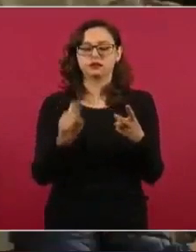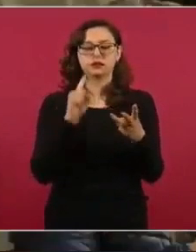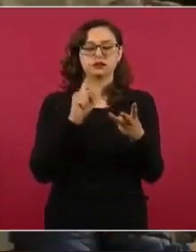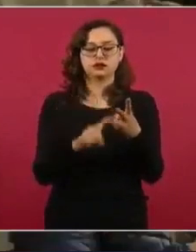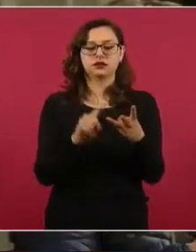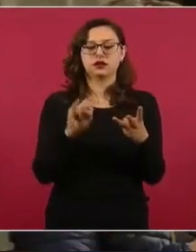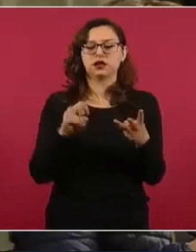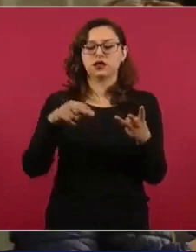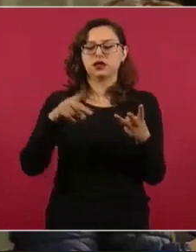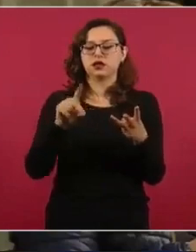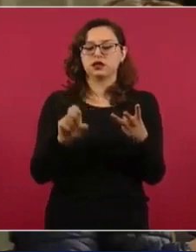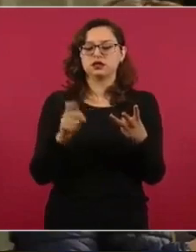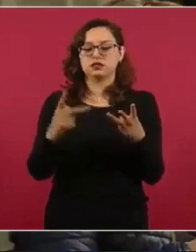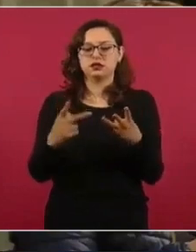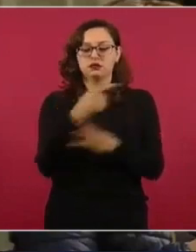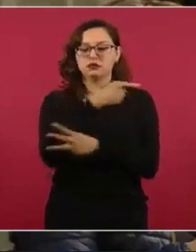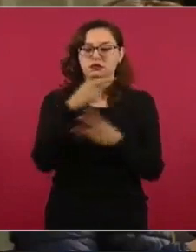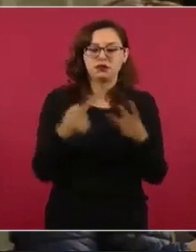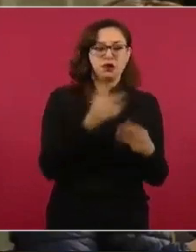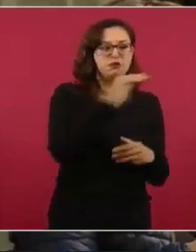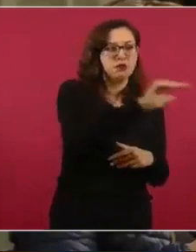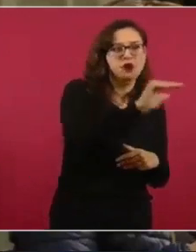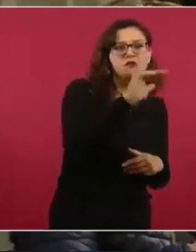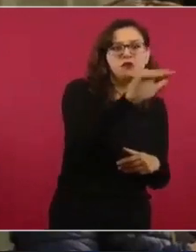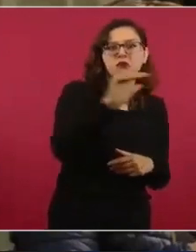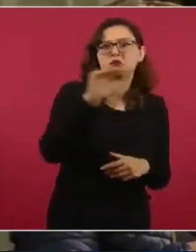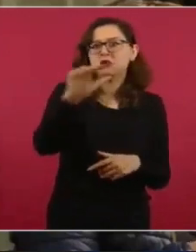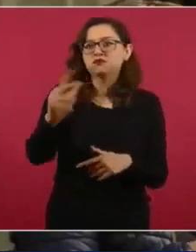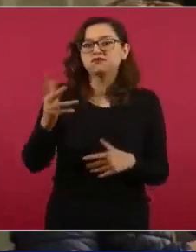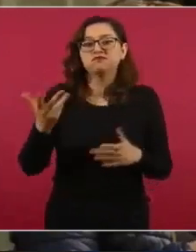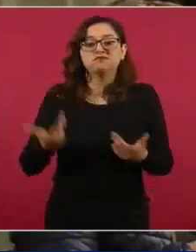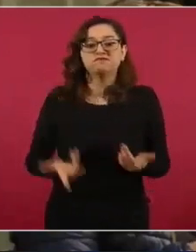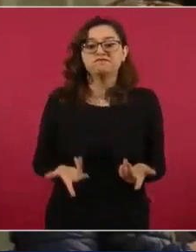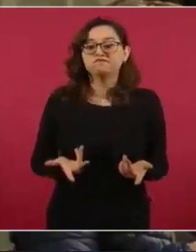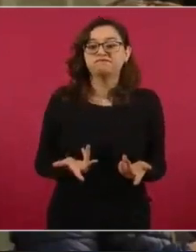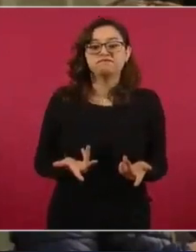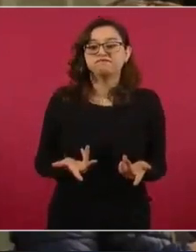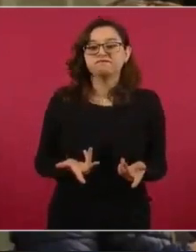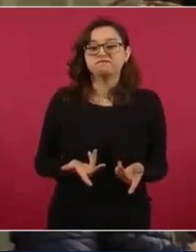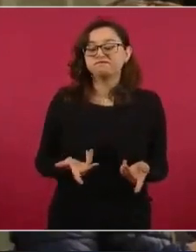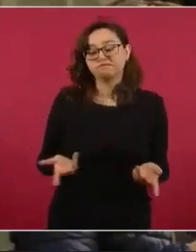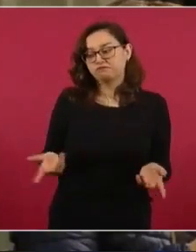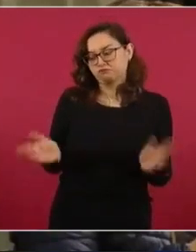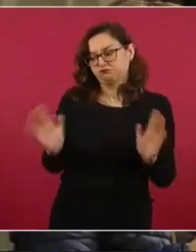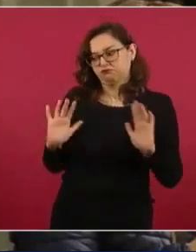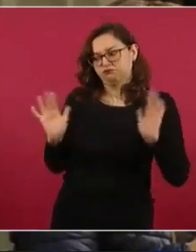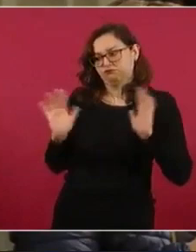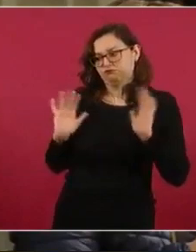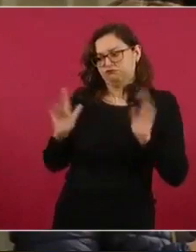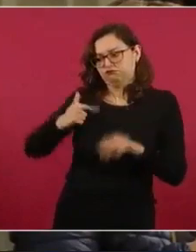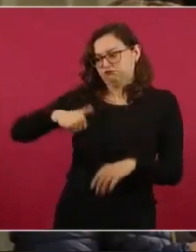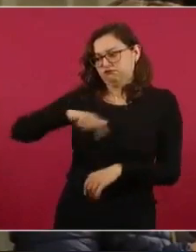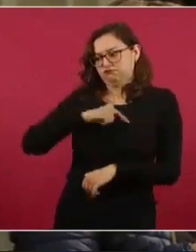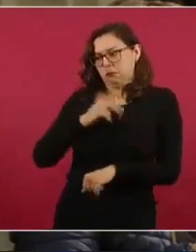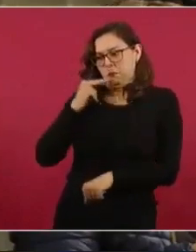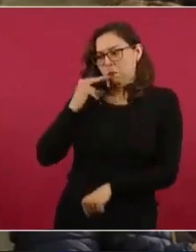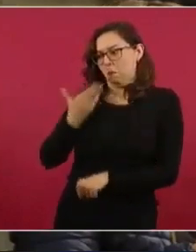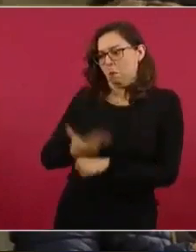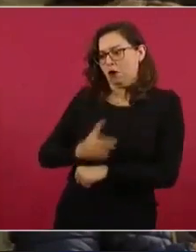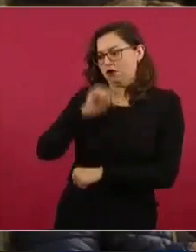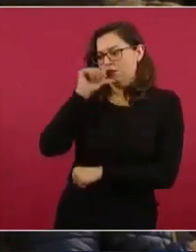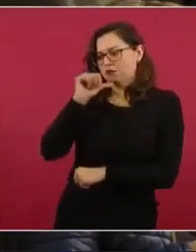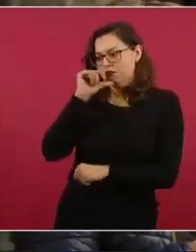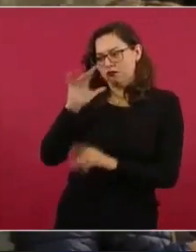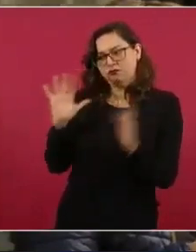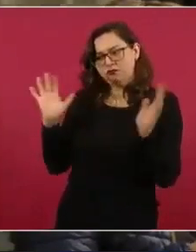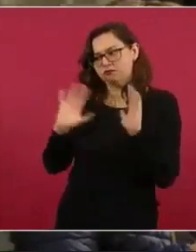a la INDEP, y en la cual la única respuesta que han recibido es que ninguno de ellos tiene las facultades ni